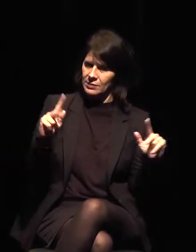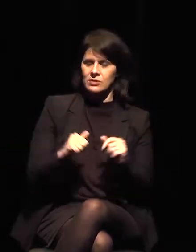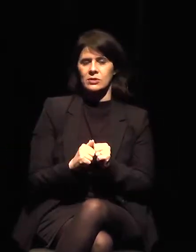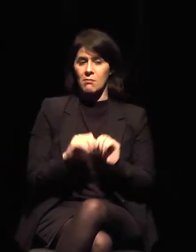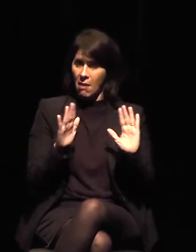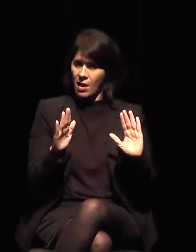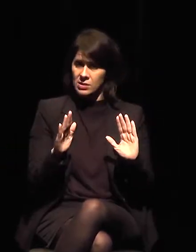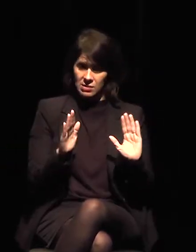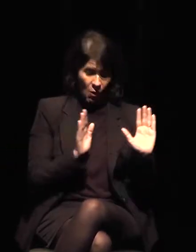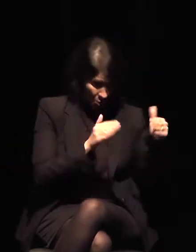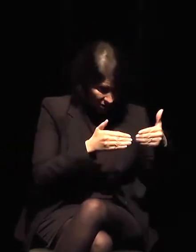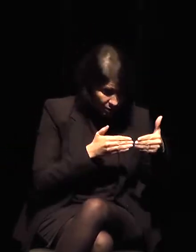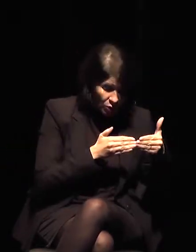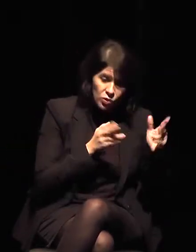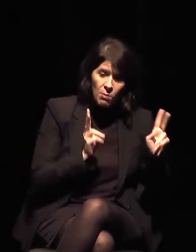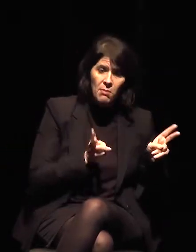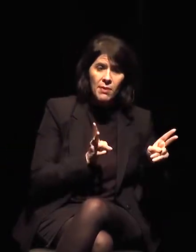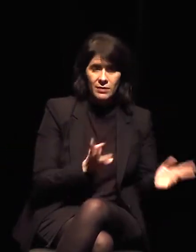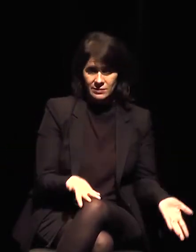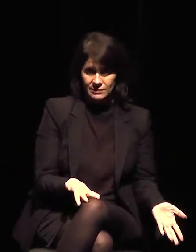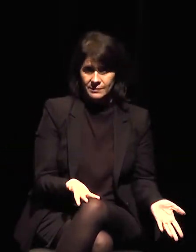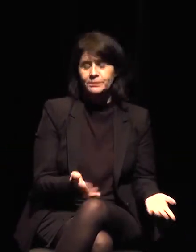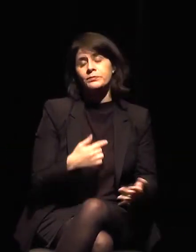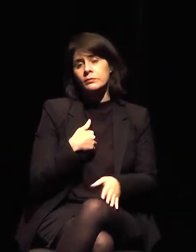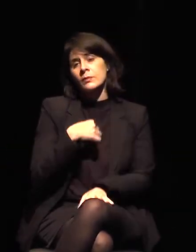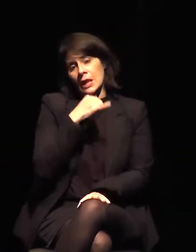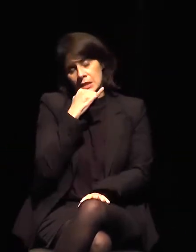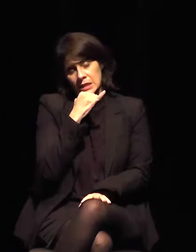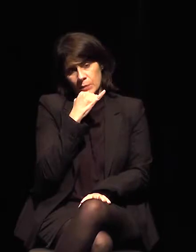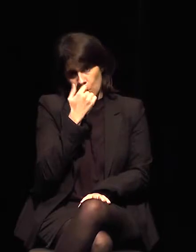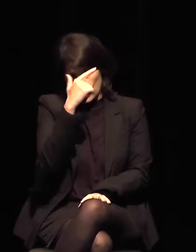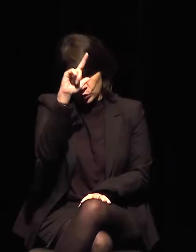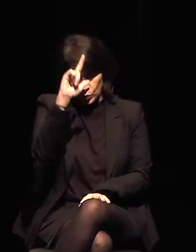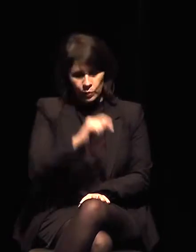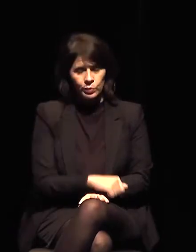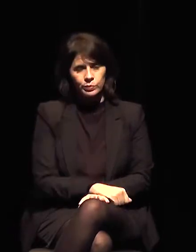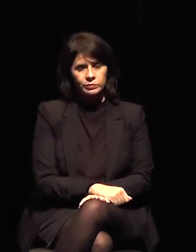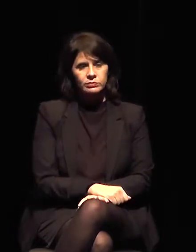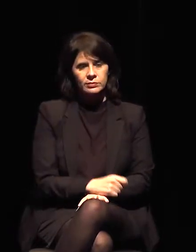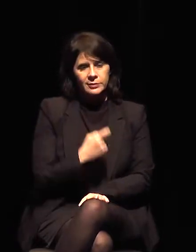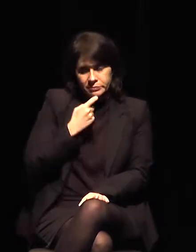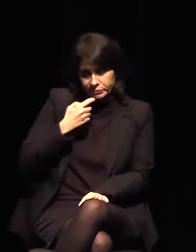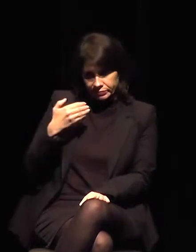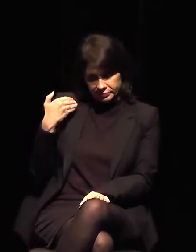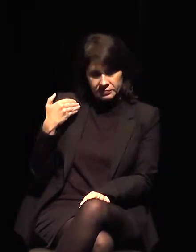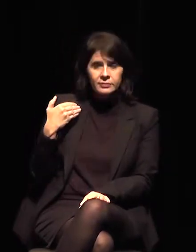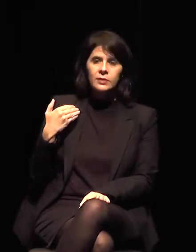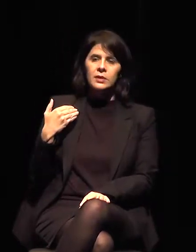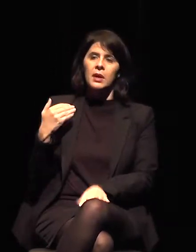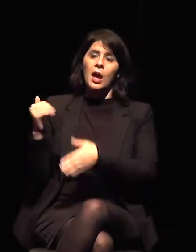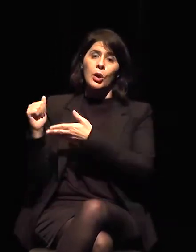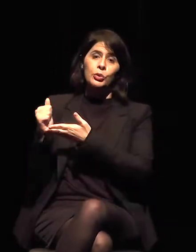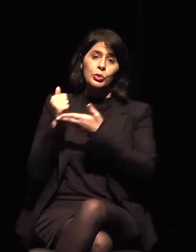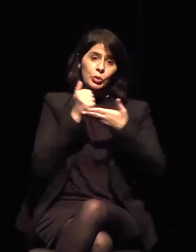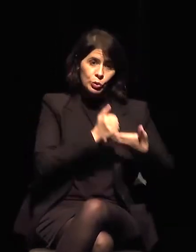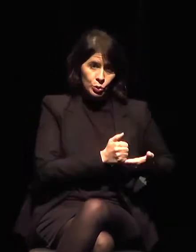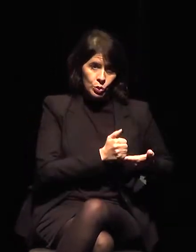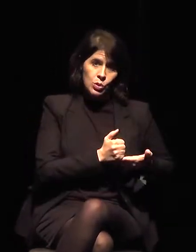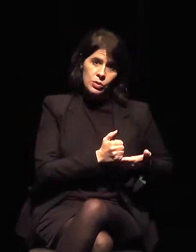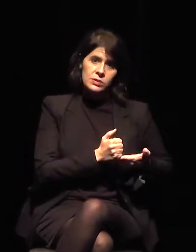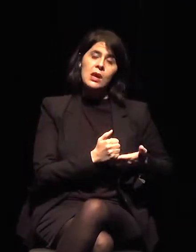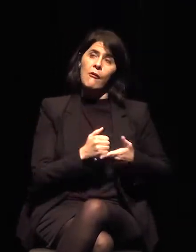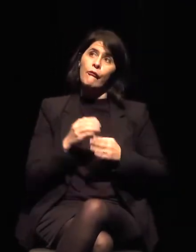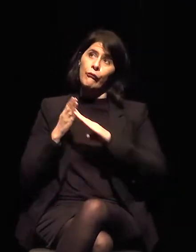Un ejemplo para que entiendan. Hace un tiempo, volviendo a una exposición internacional, traje obras de una artista